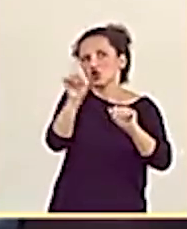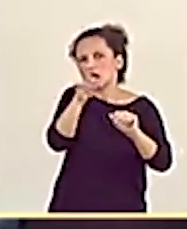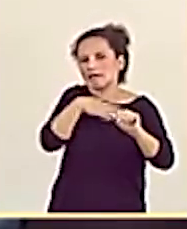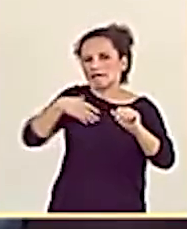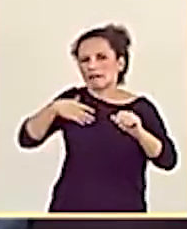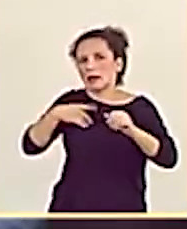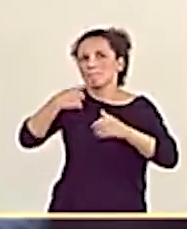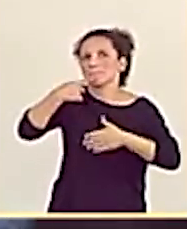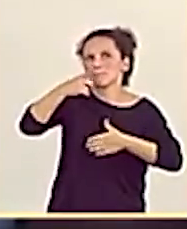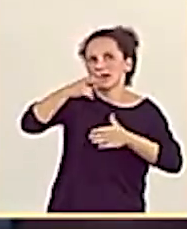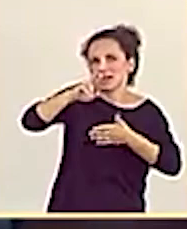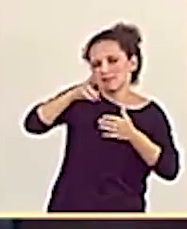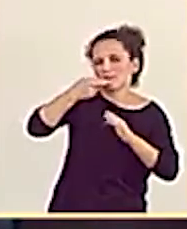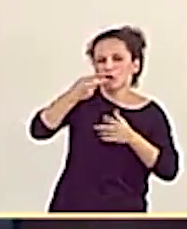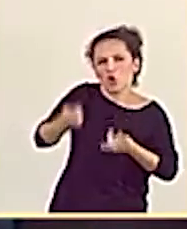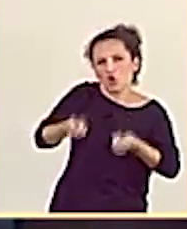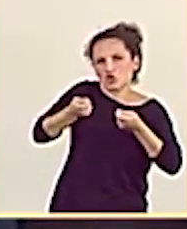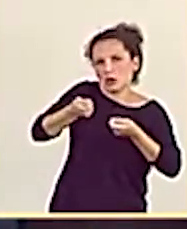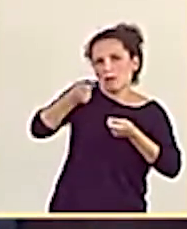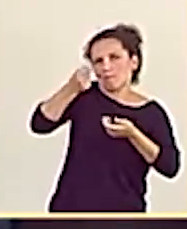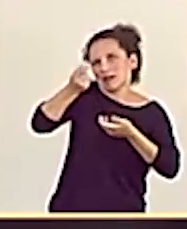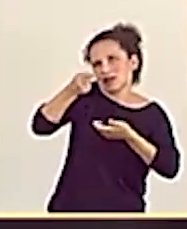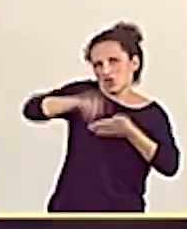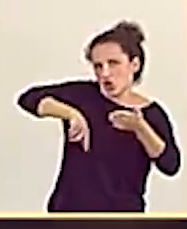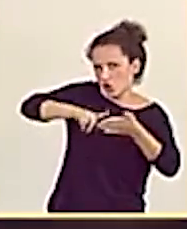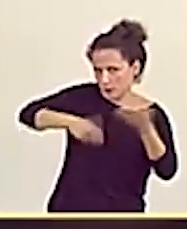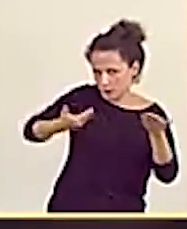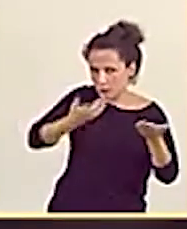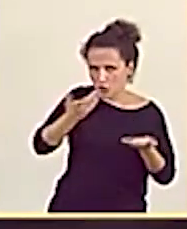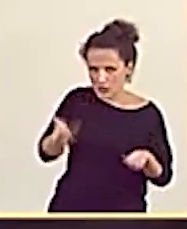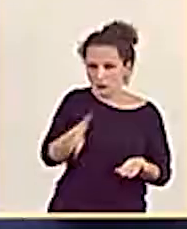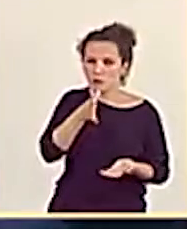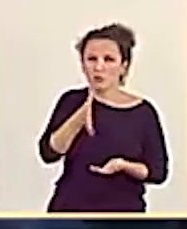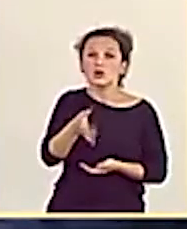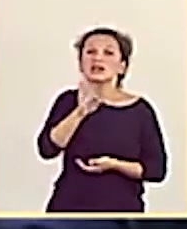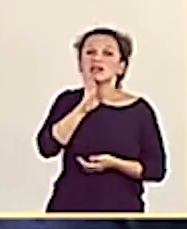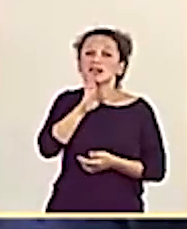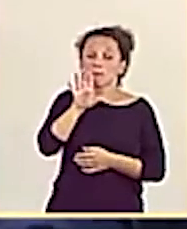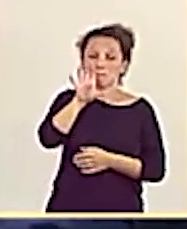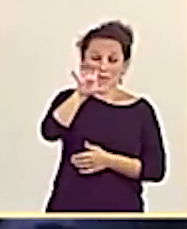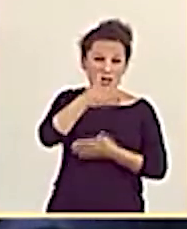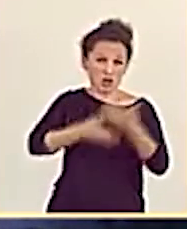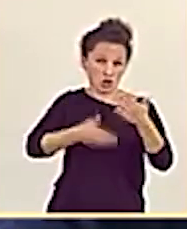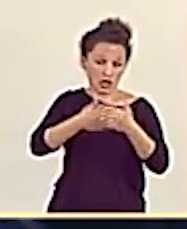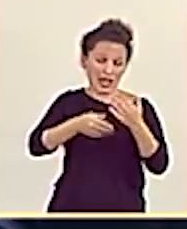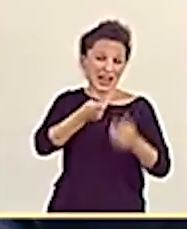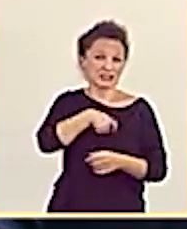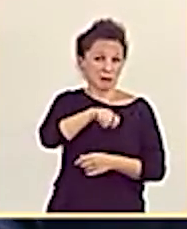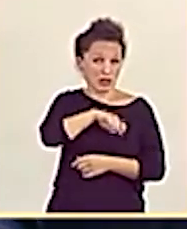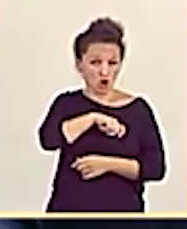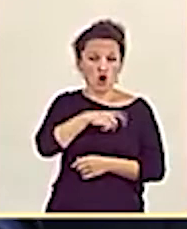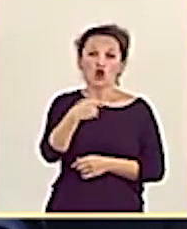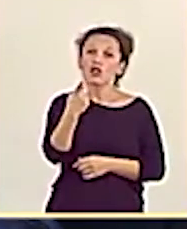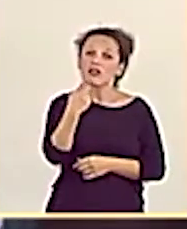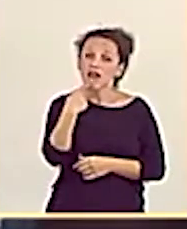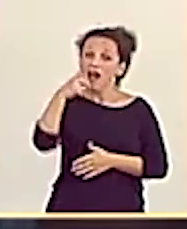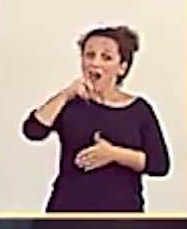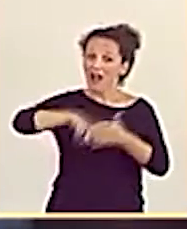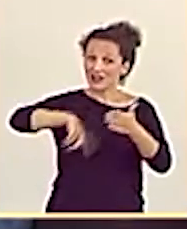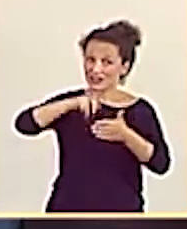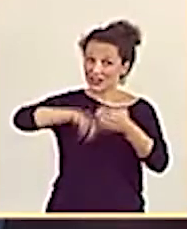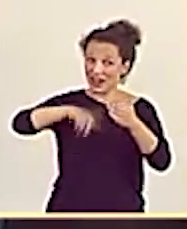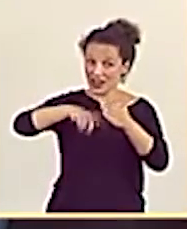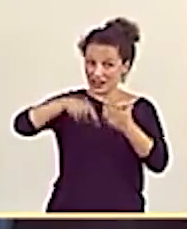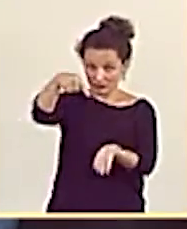en el precio. Usted manifestó en El Español que rechazaba incluir la intervención del mercado de alquiler que exige Iglesias en el